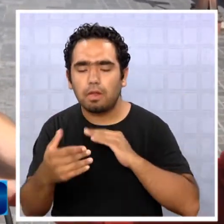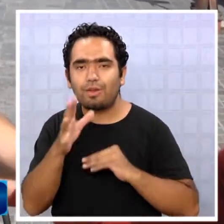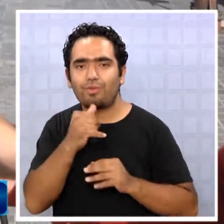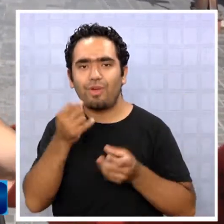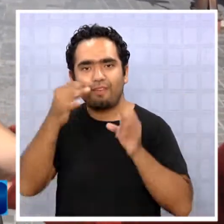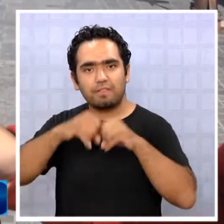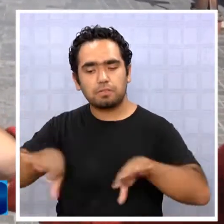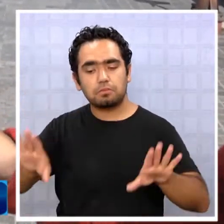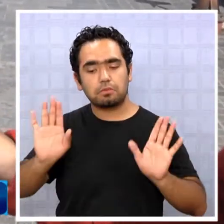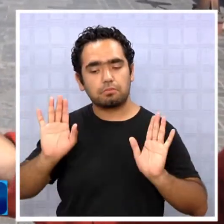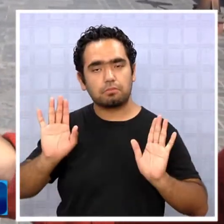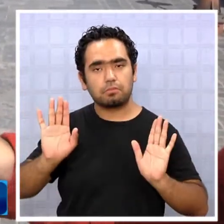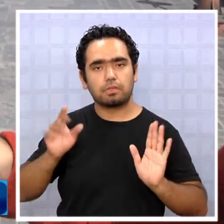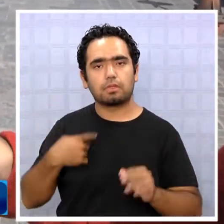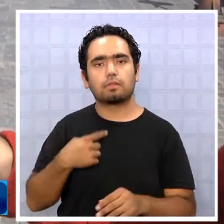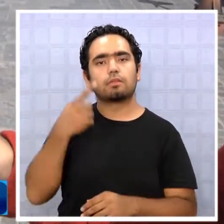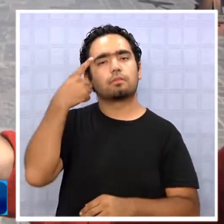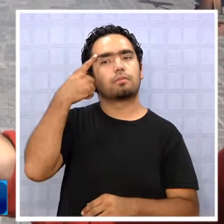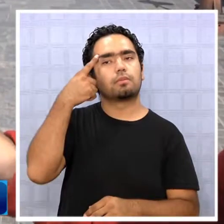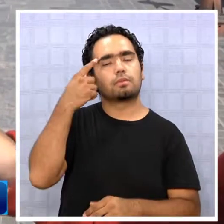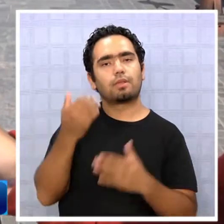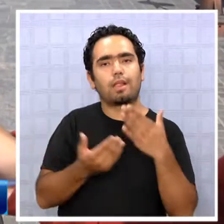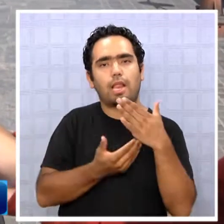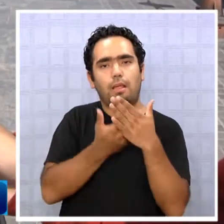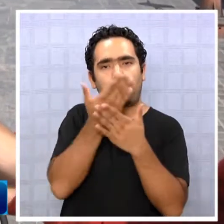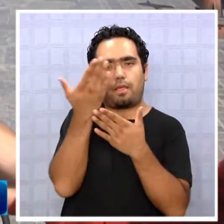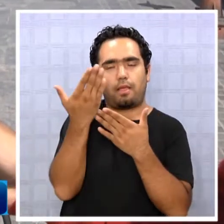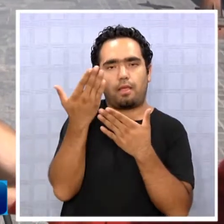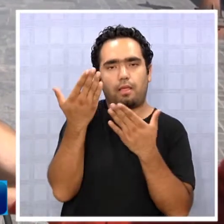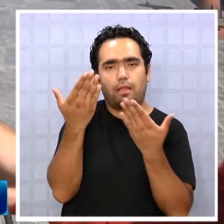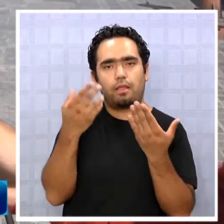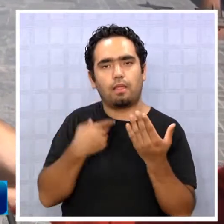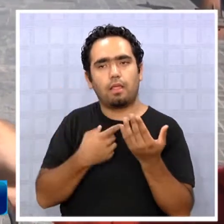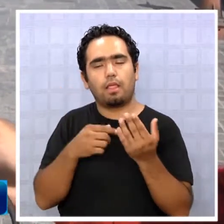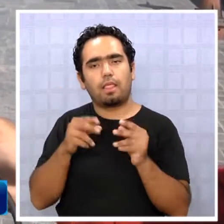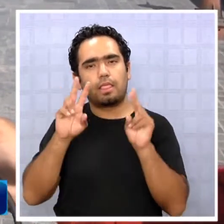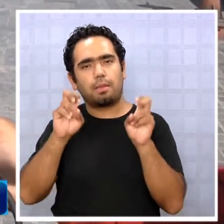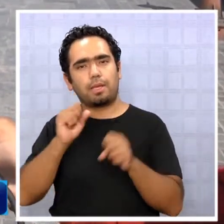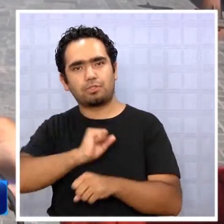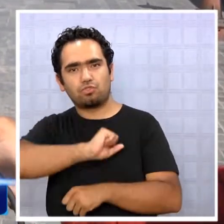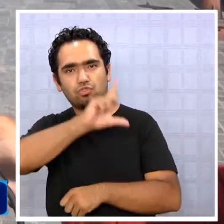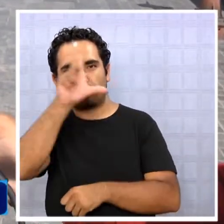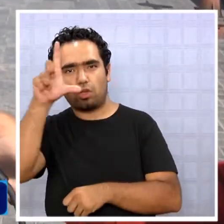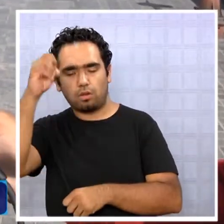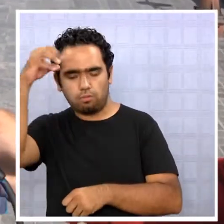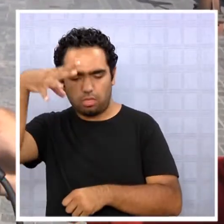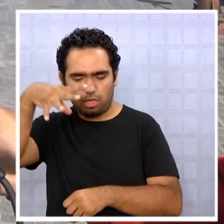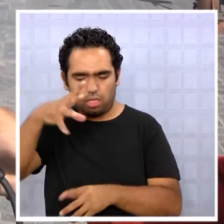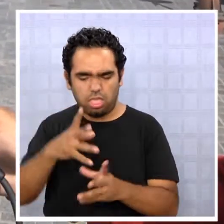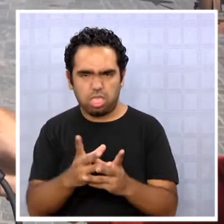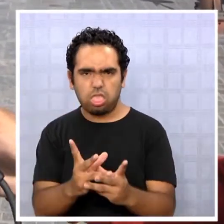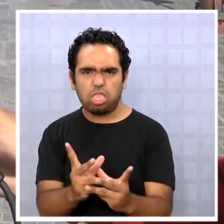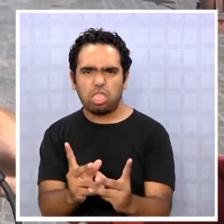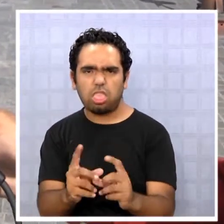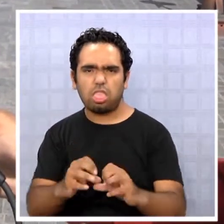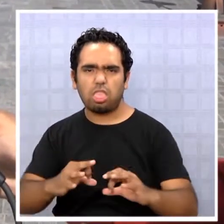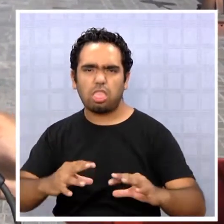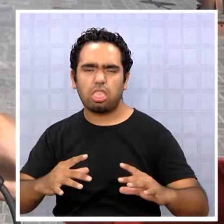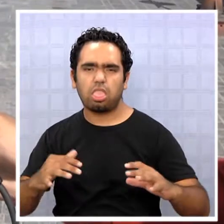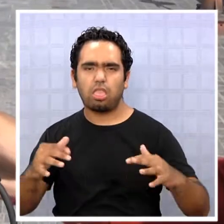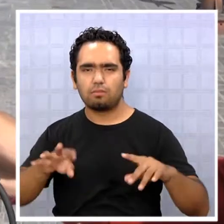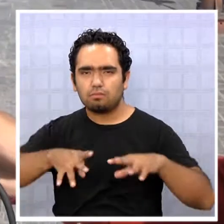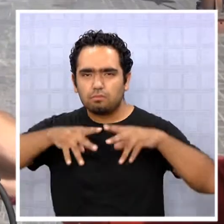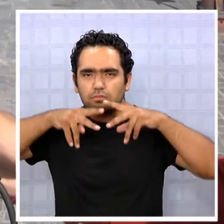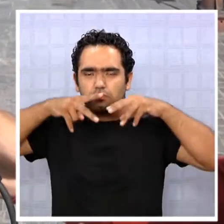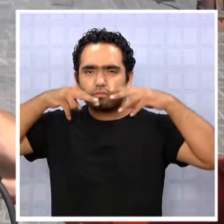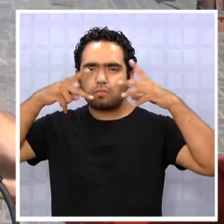no haya basura fuera de mi casa. Creo que la basura en el día de la mañana o en el día, con el tema del sol, cierto, empieza a descomponerse más